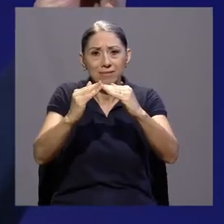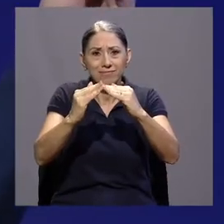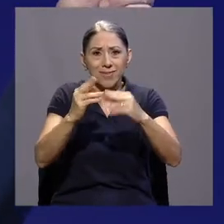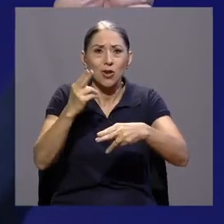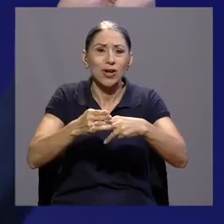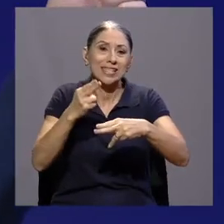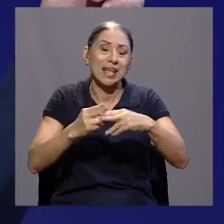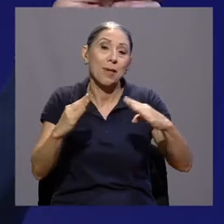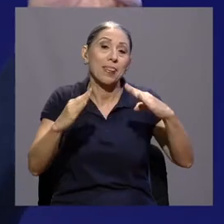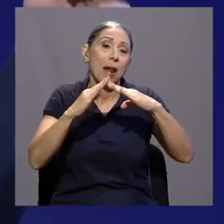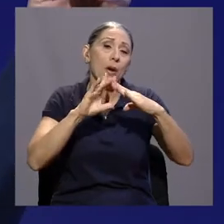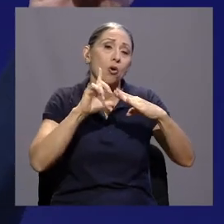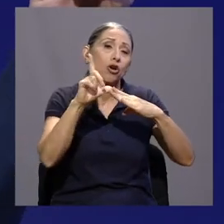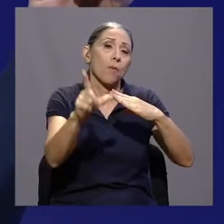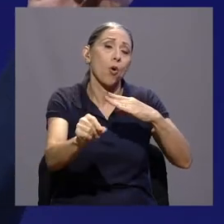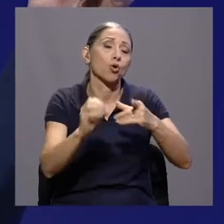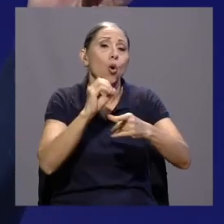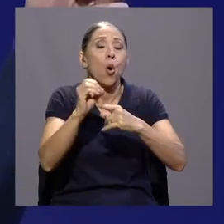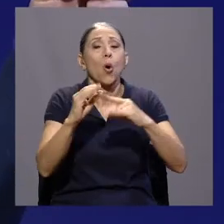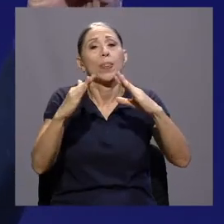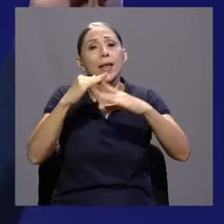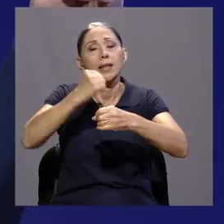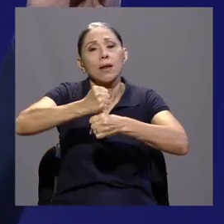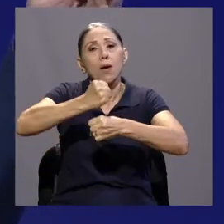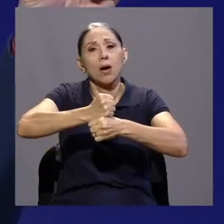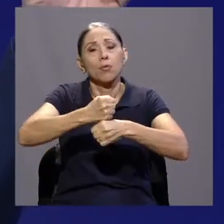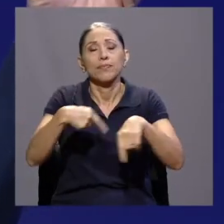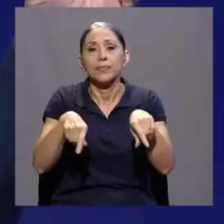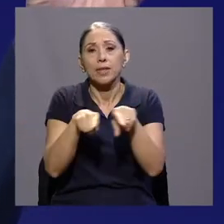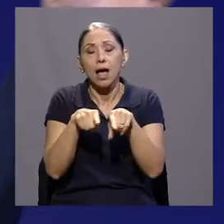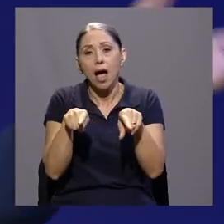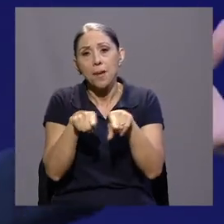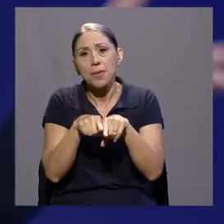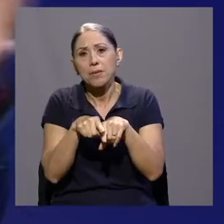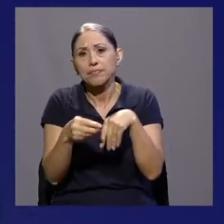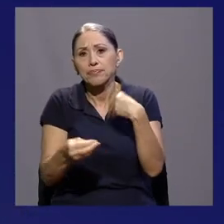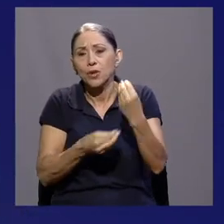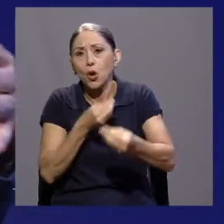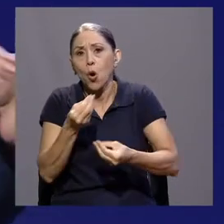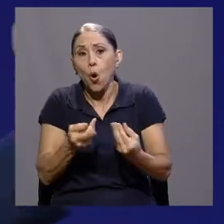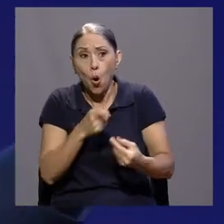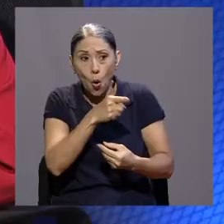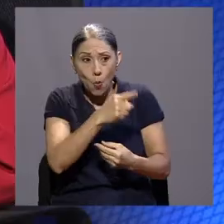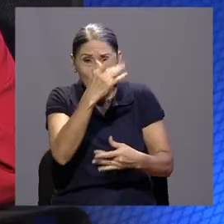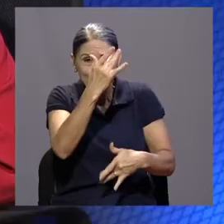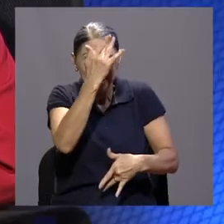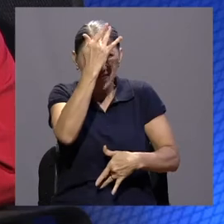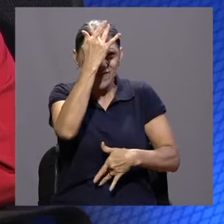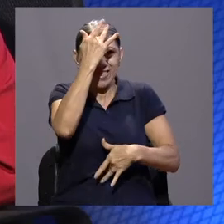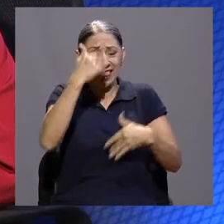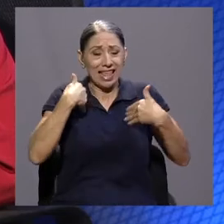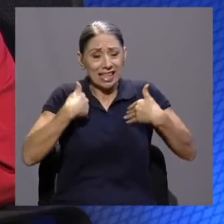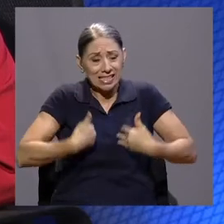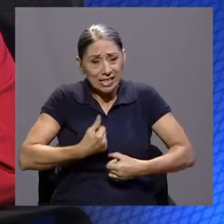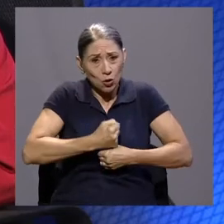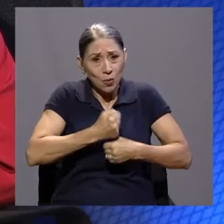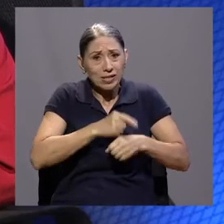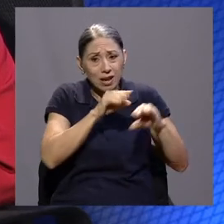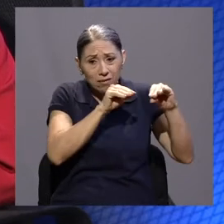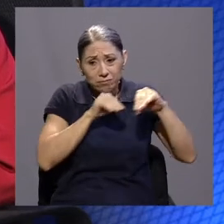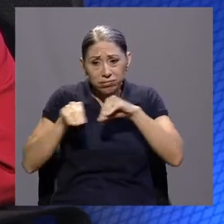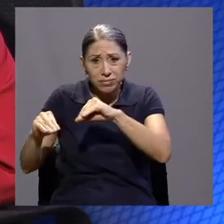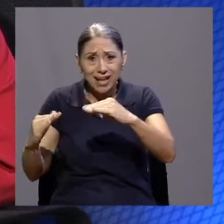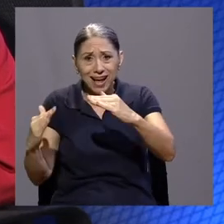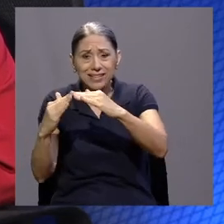se llama trabajo remoto o teletrabajo, y cómo también se traslada el síndrome de desgaste ocupacional a las